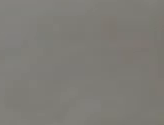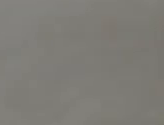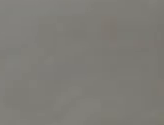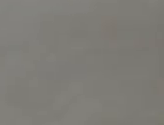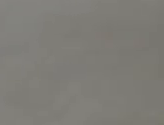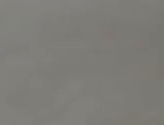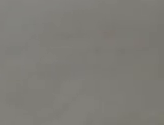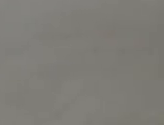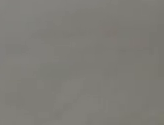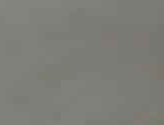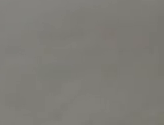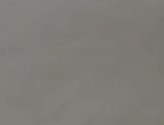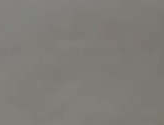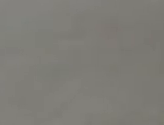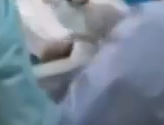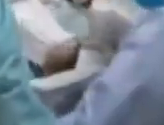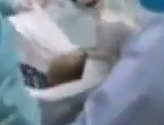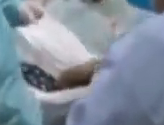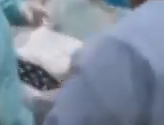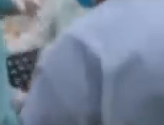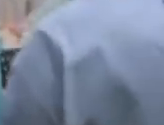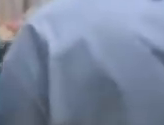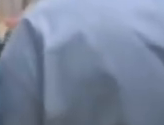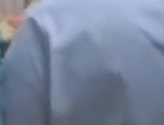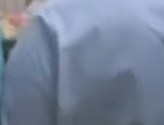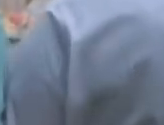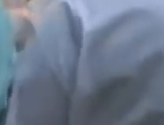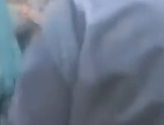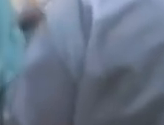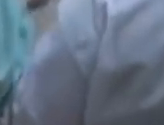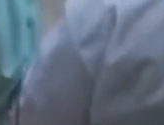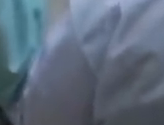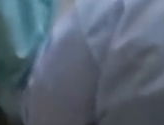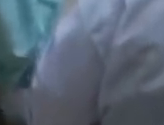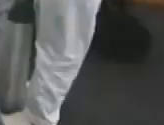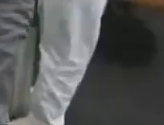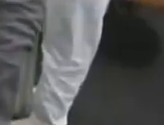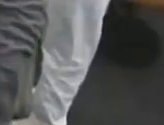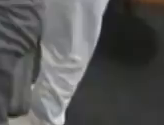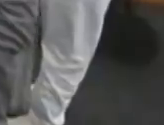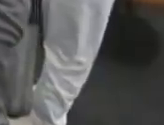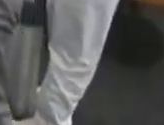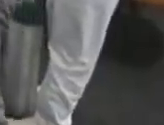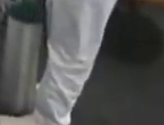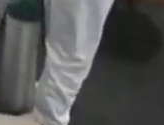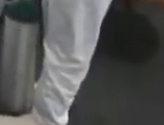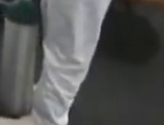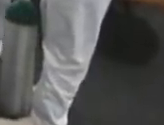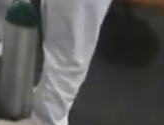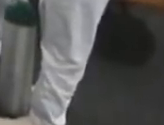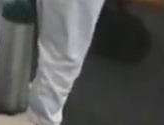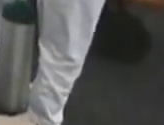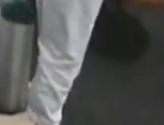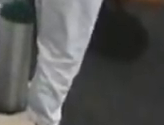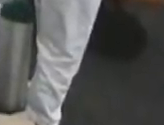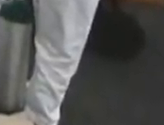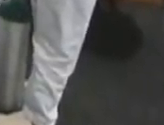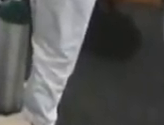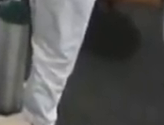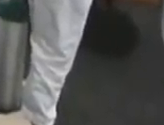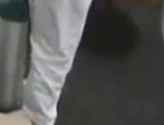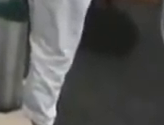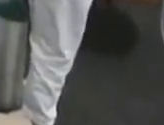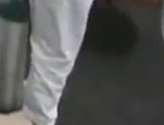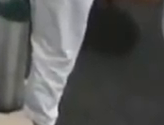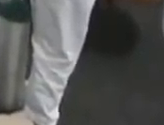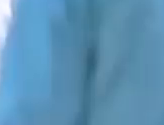pandemia en Brasil los cuales ya superan las 13 mil víctimas este panorama ha saturado los hospitales de la región paulista en donde